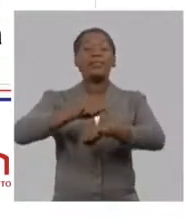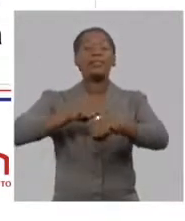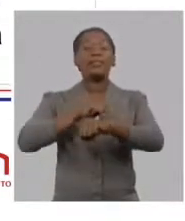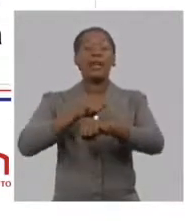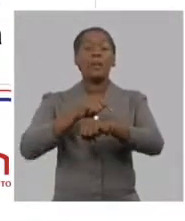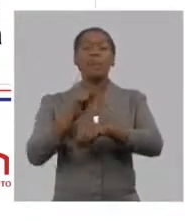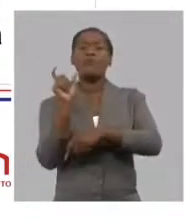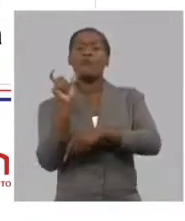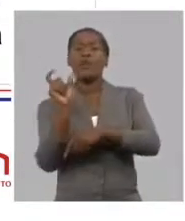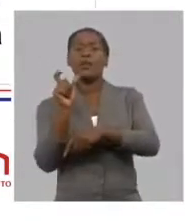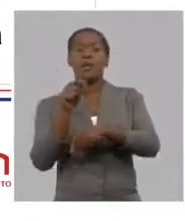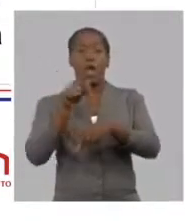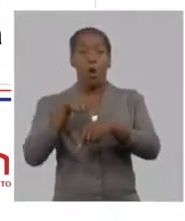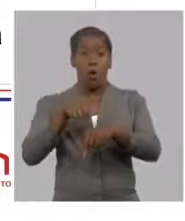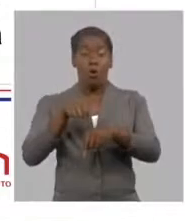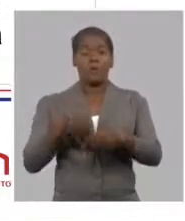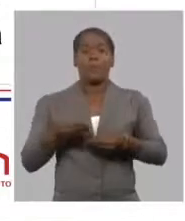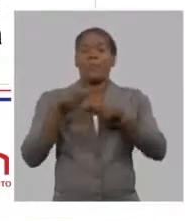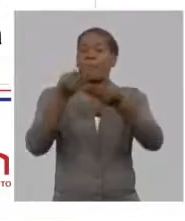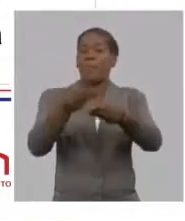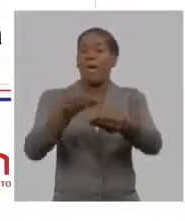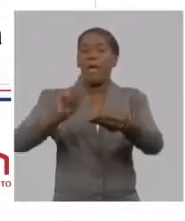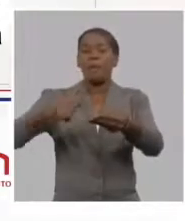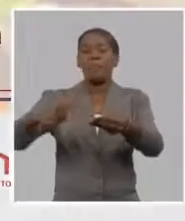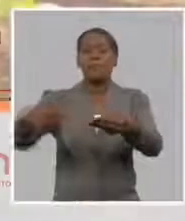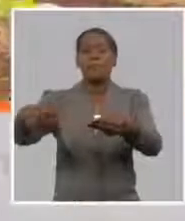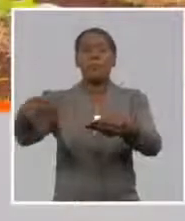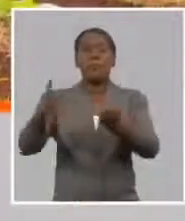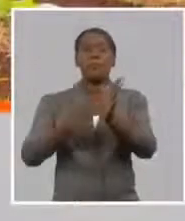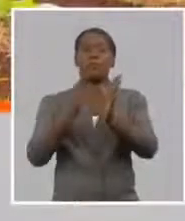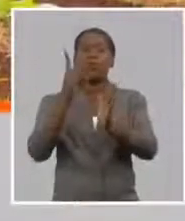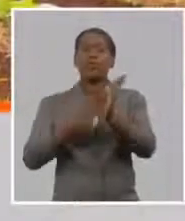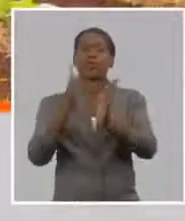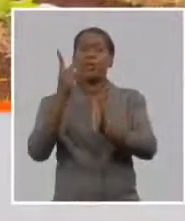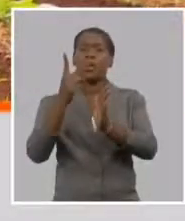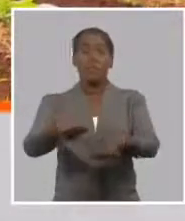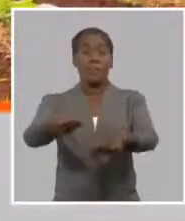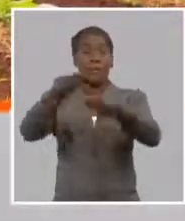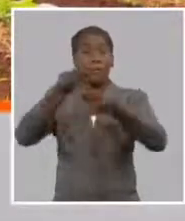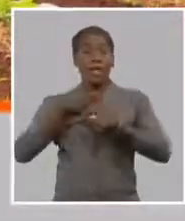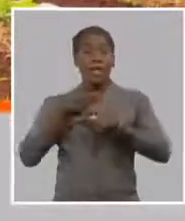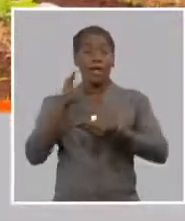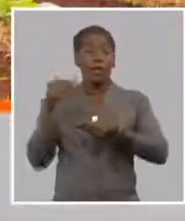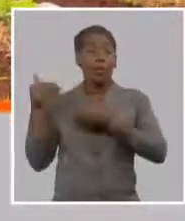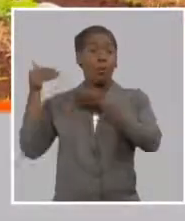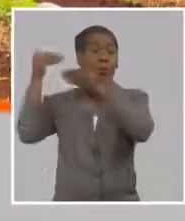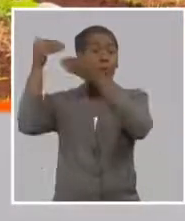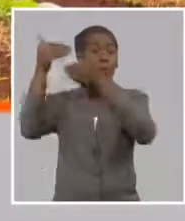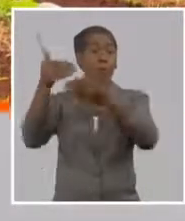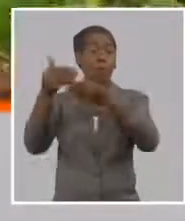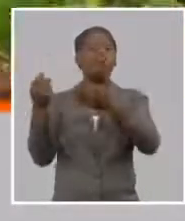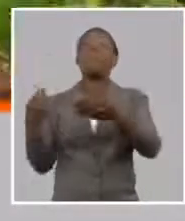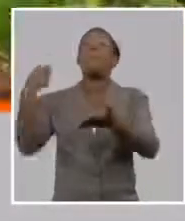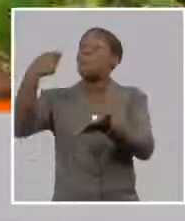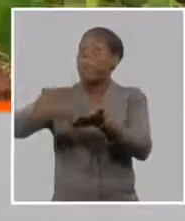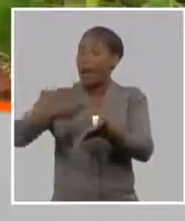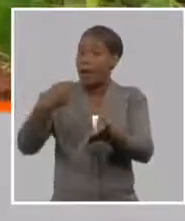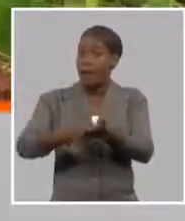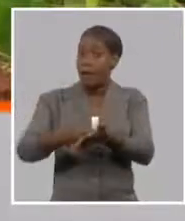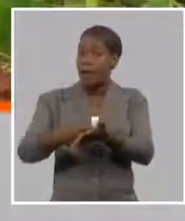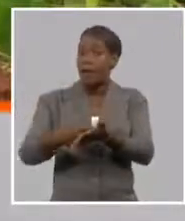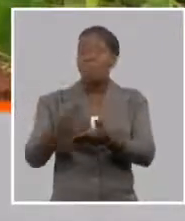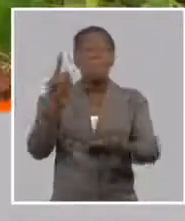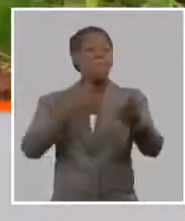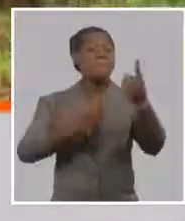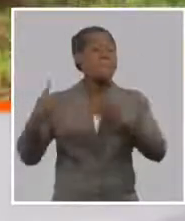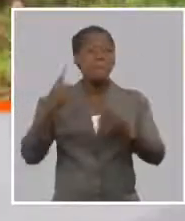Pero realmente conocemos que con la tercera ordenamiento las fichas de costo han tenido algunas dificultades en su confección porque hay precios que todavía